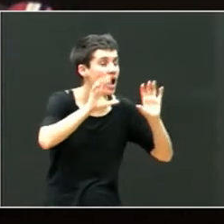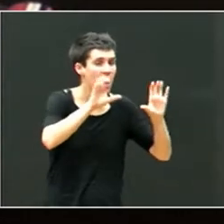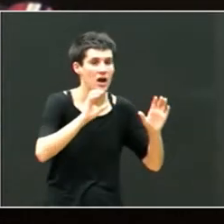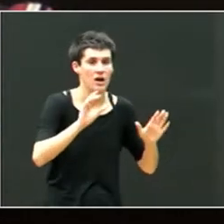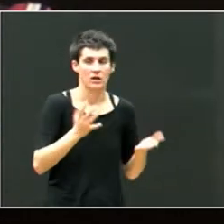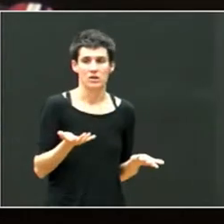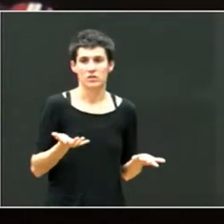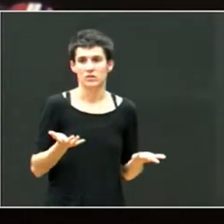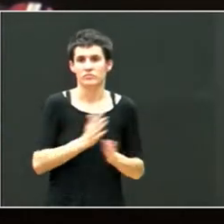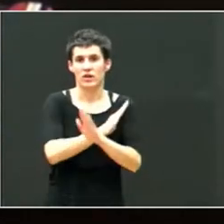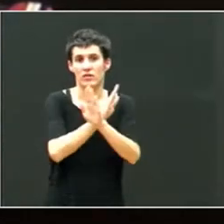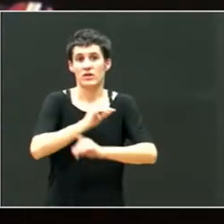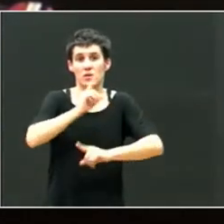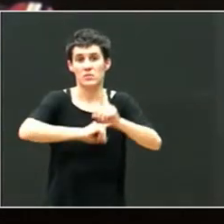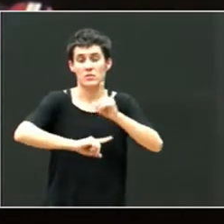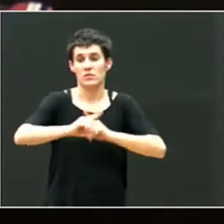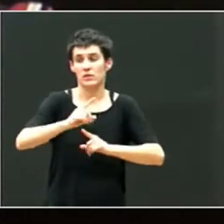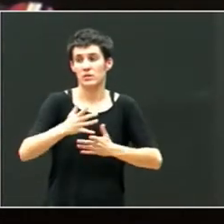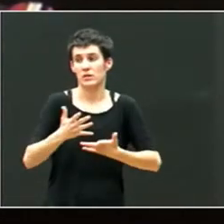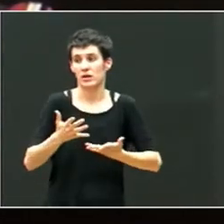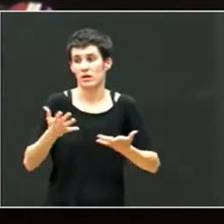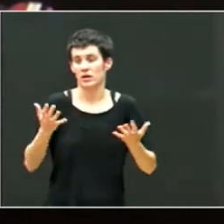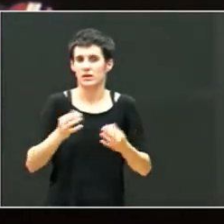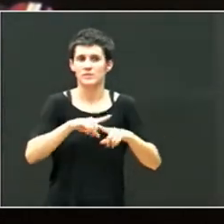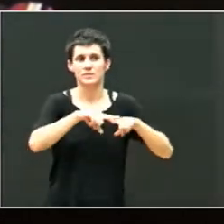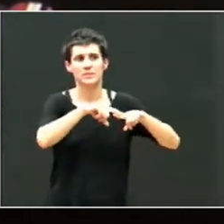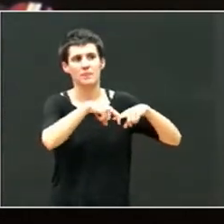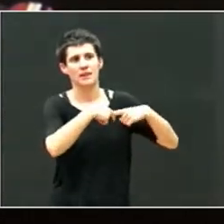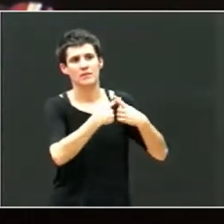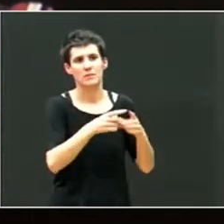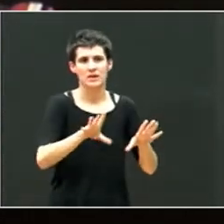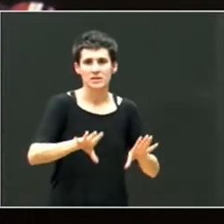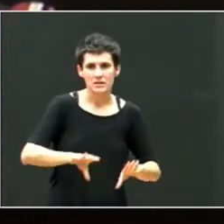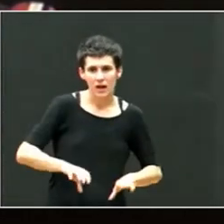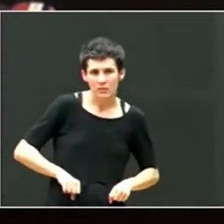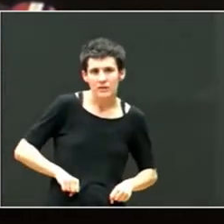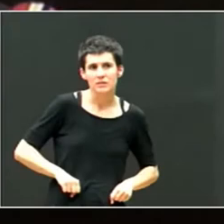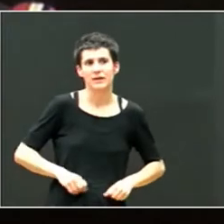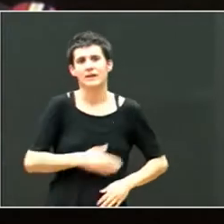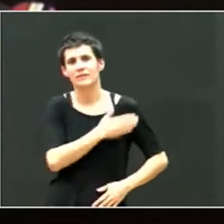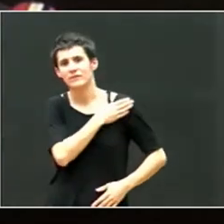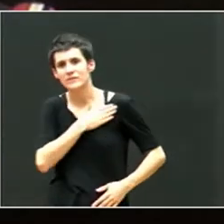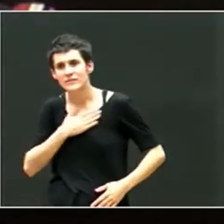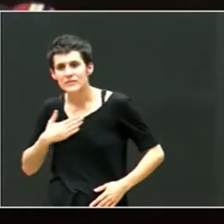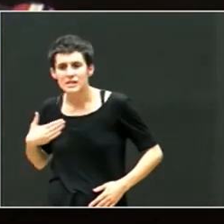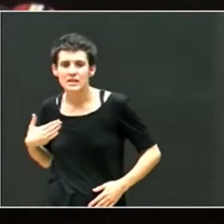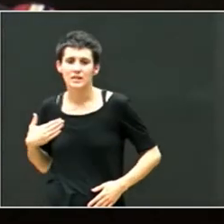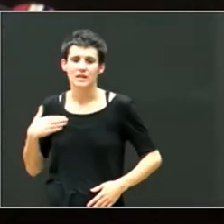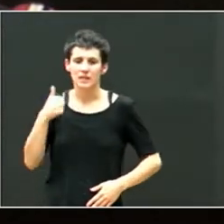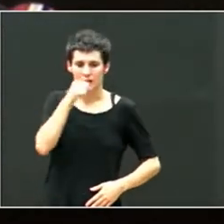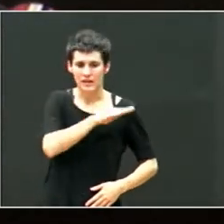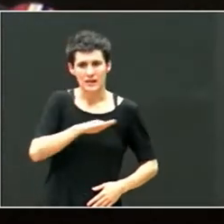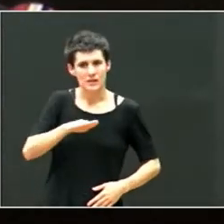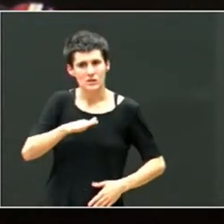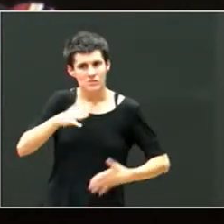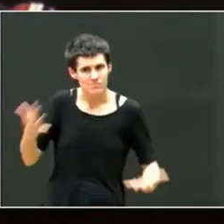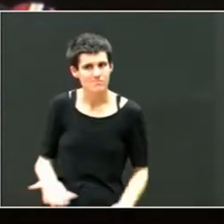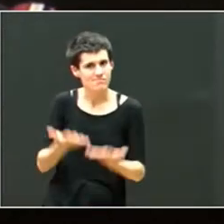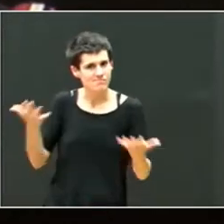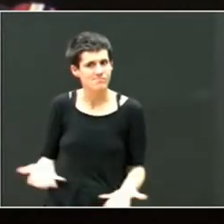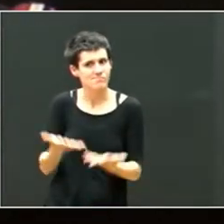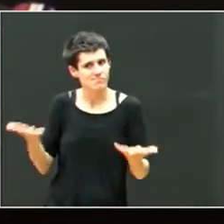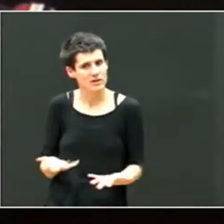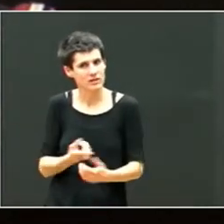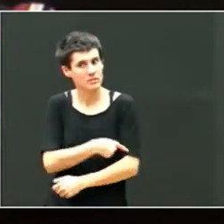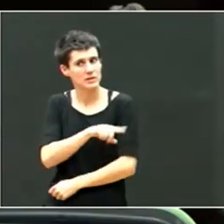problema del celo que ponen muchas veces las familias adoptivas en que los niños consigan los aprendizajes. Y, acabar,